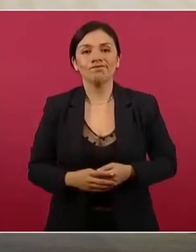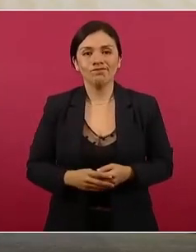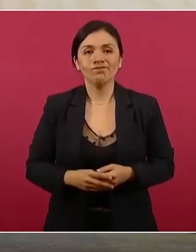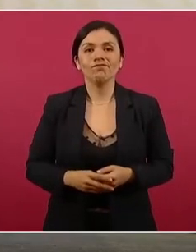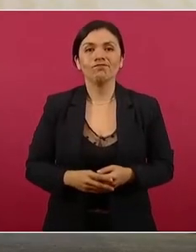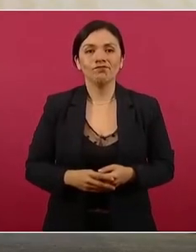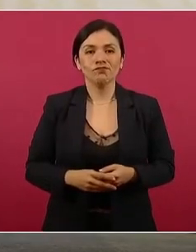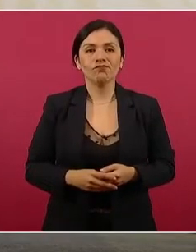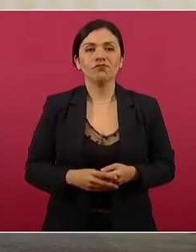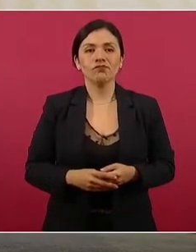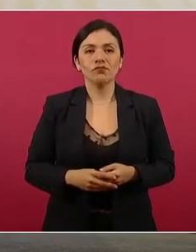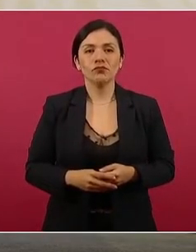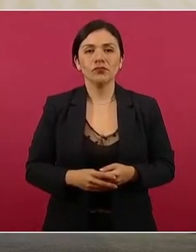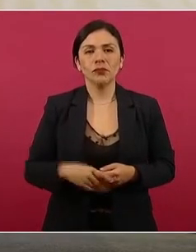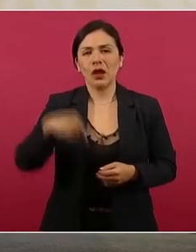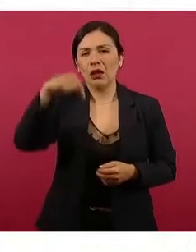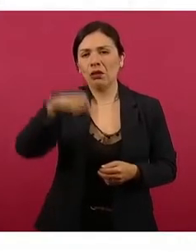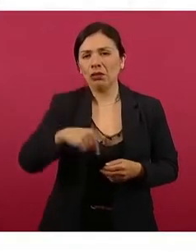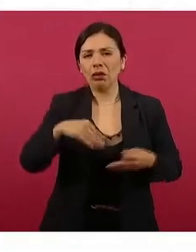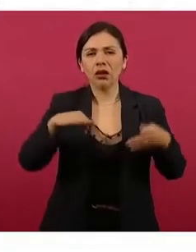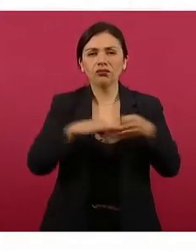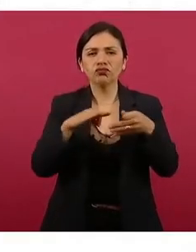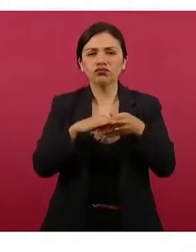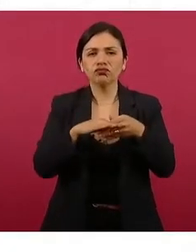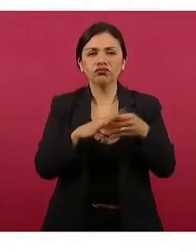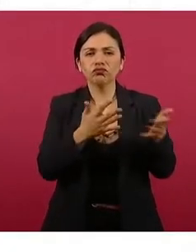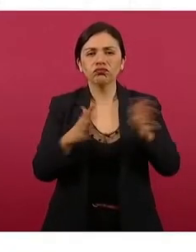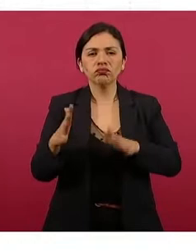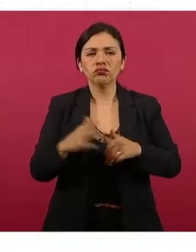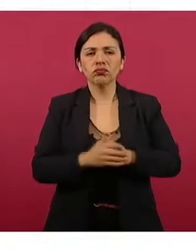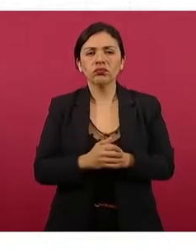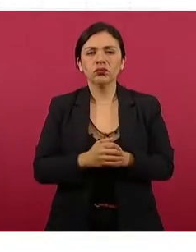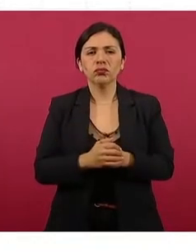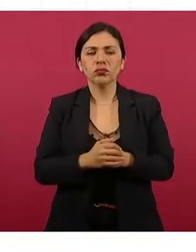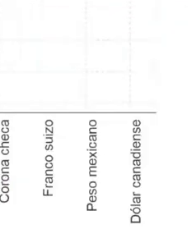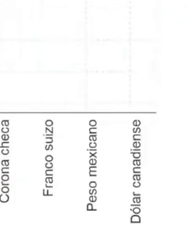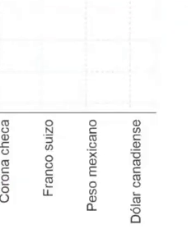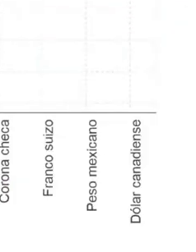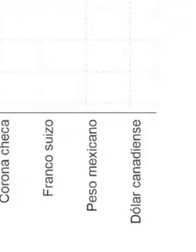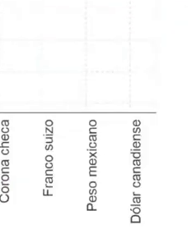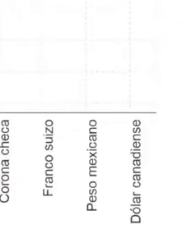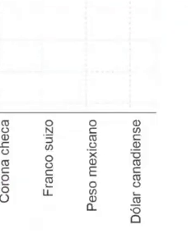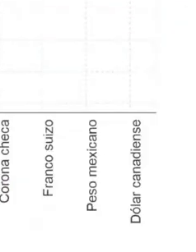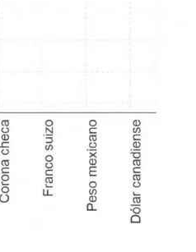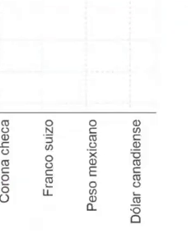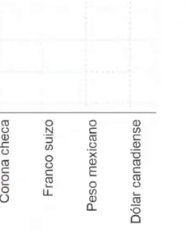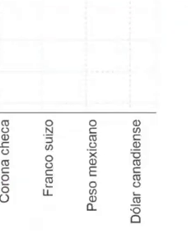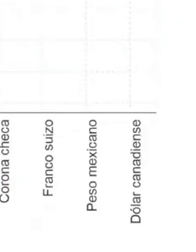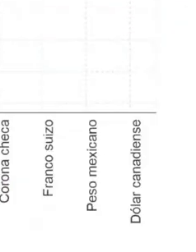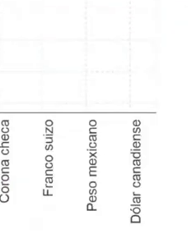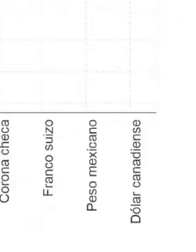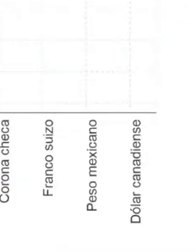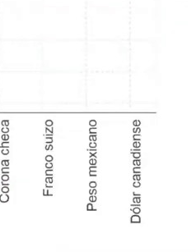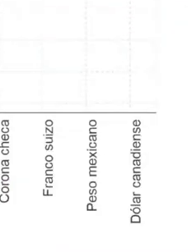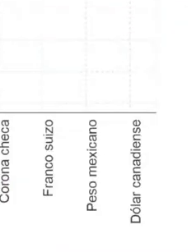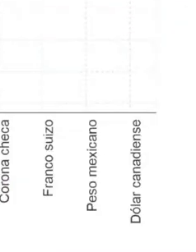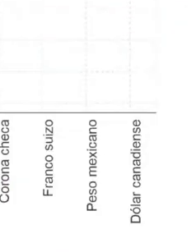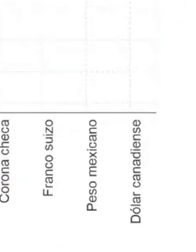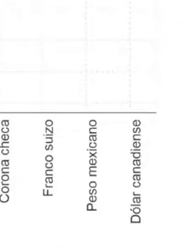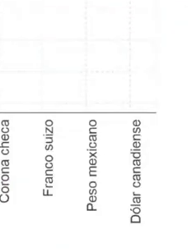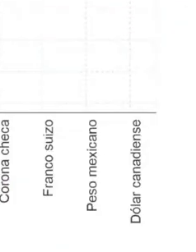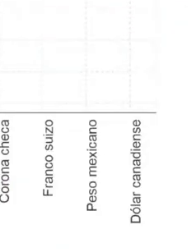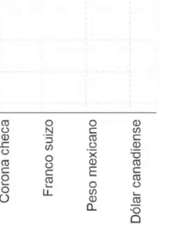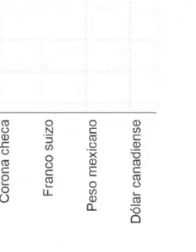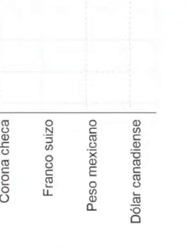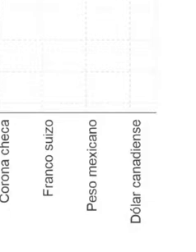Pero estamos arriba, o estábamos, arriba del franco suizo y del euro, desde luego.